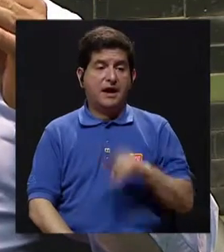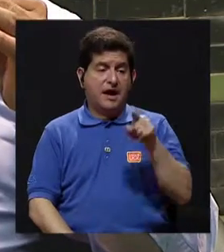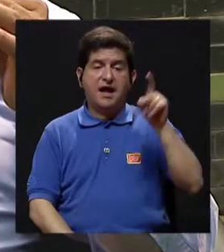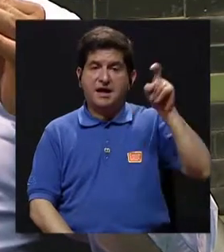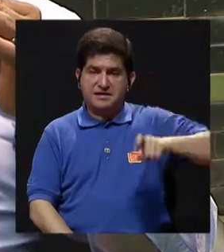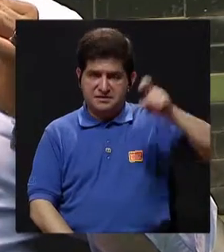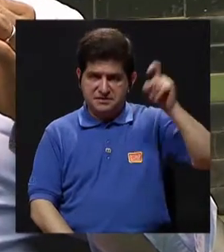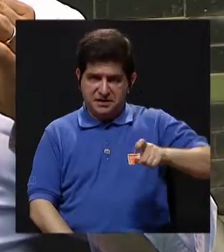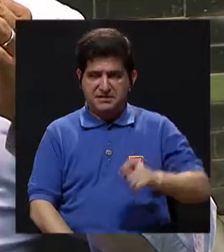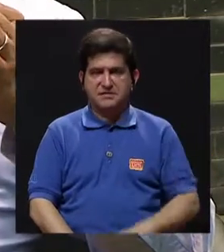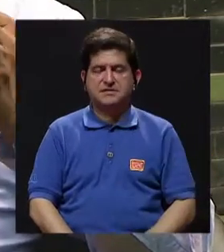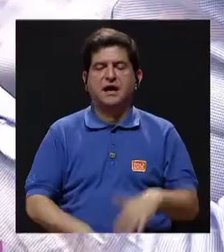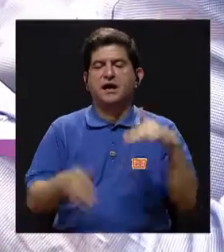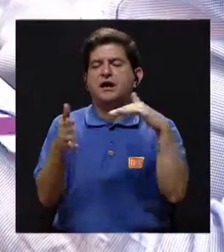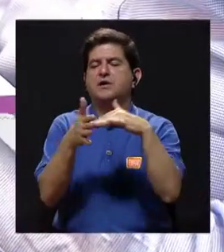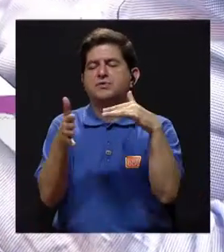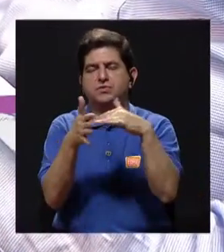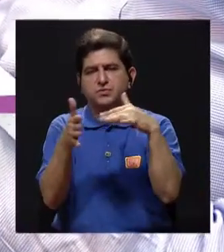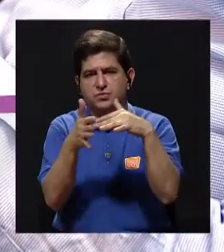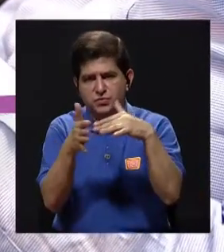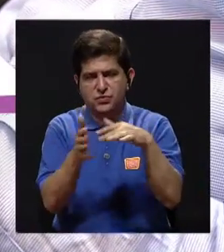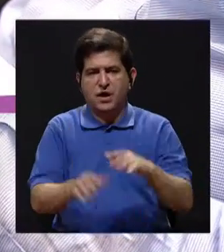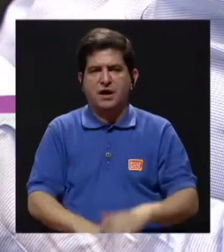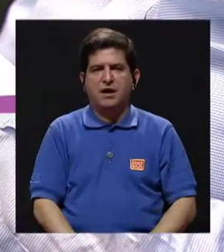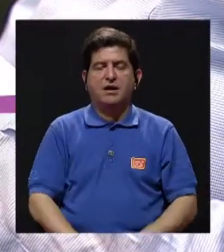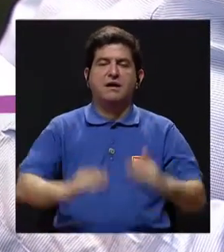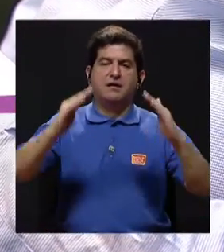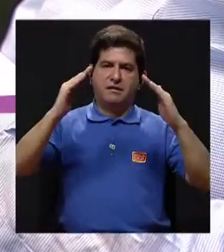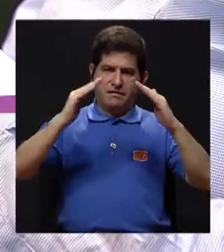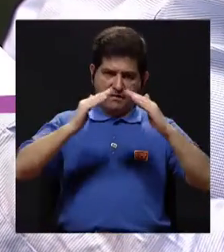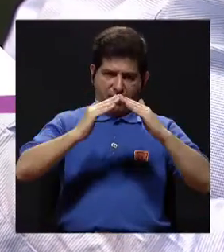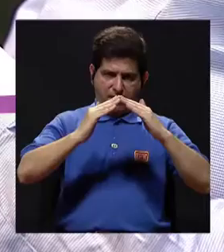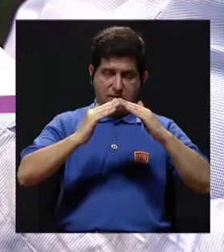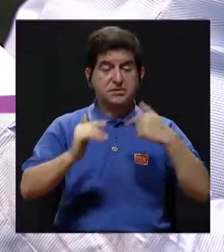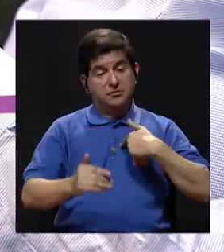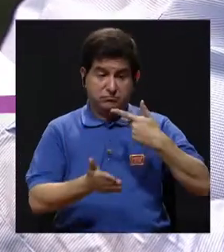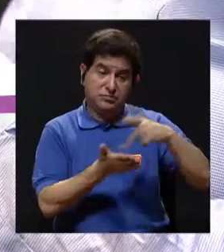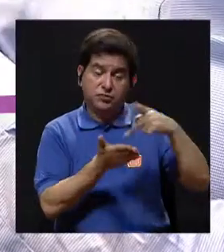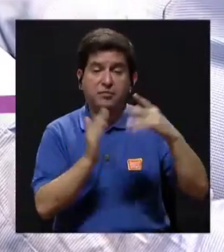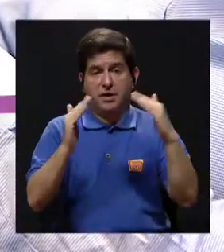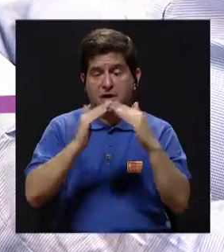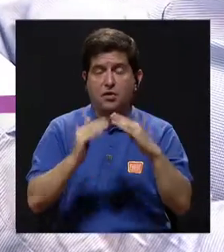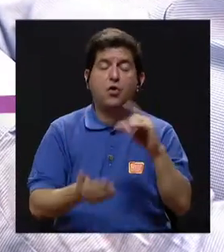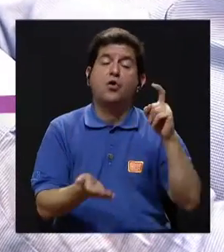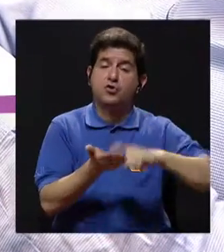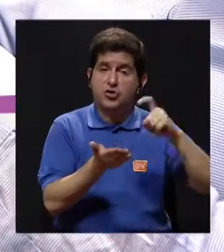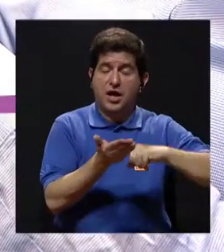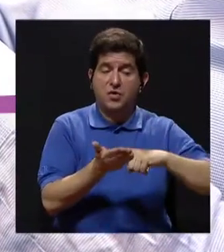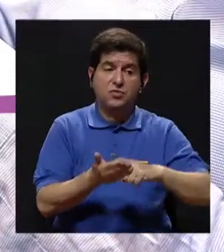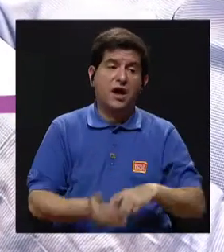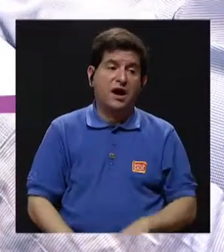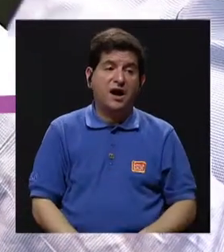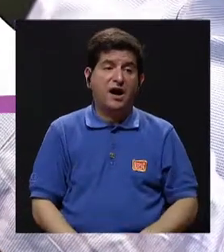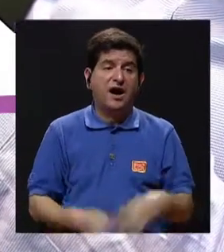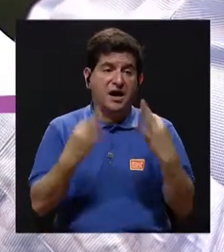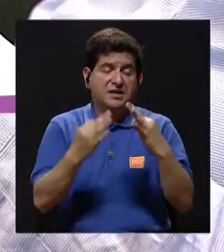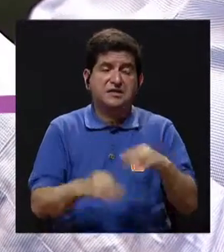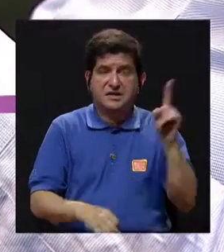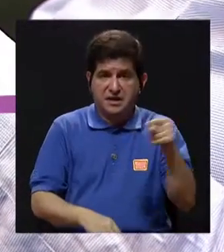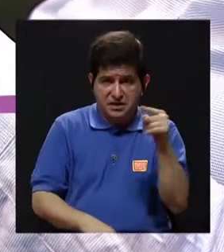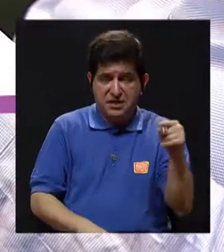necesidades, que es estudio, si es que estoy estudiando, casa, si es que pago casa, deuda, si es que tengo una deuda,